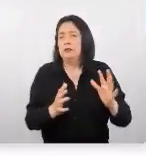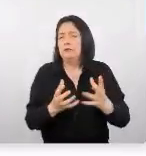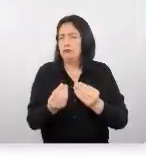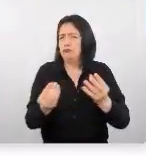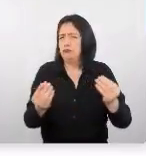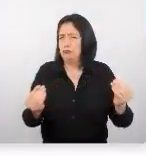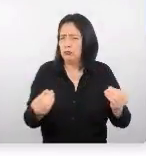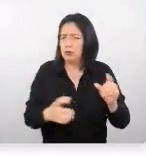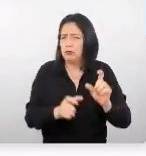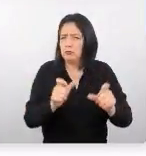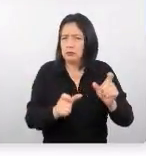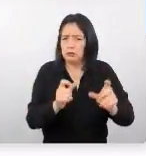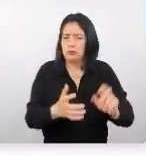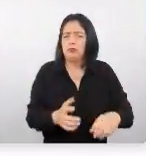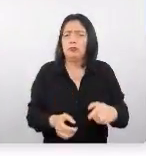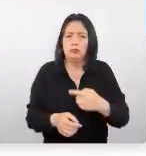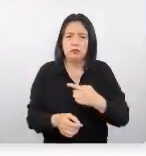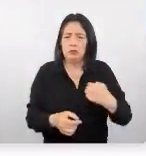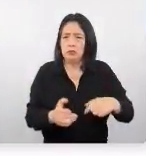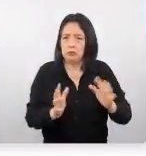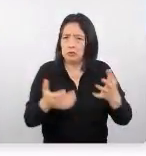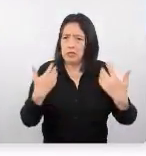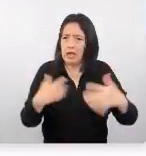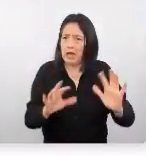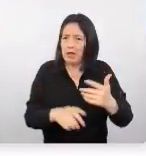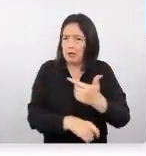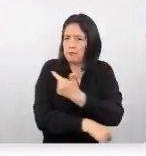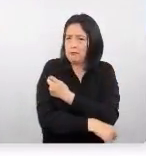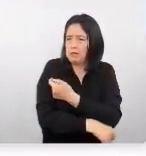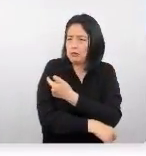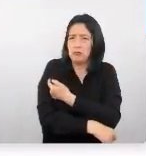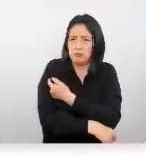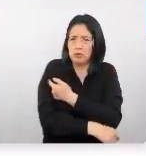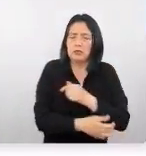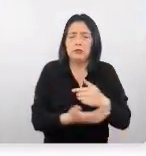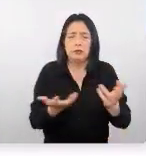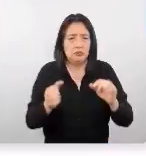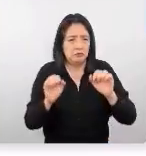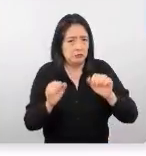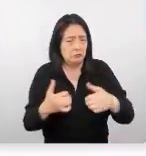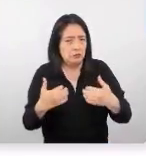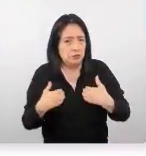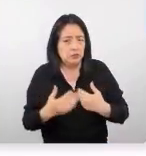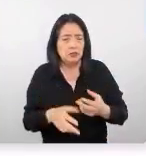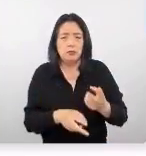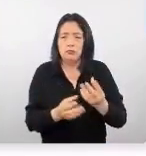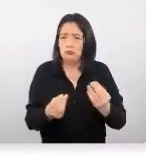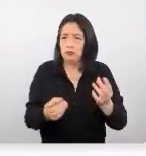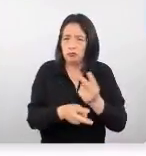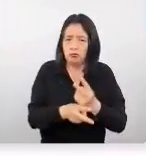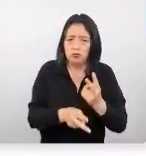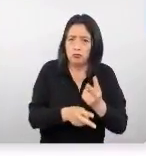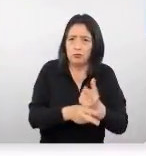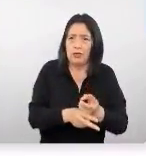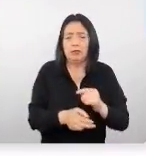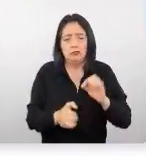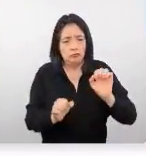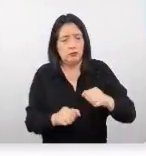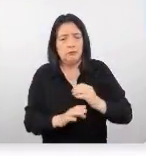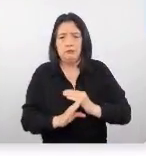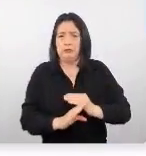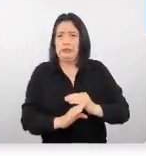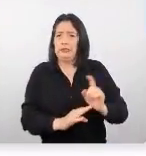mayor parte de la población ya se encuentra vacunada y justamente están teniendo una serie de cuidados para evitar que